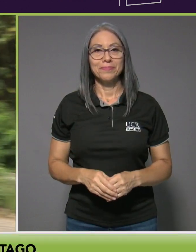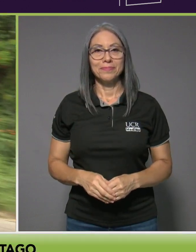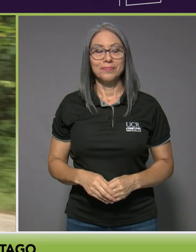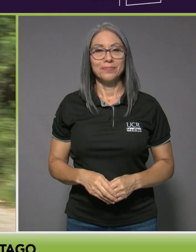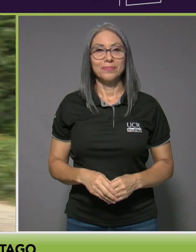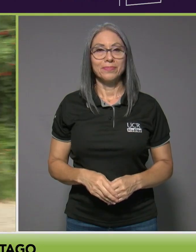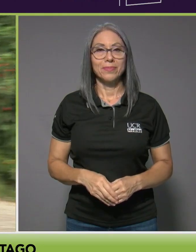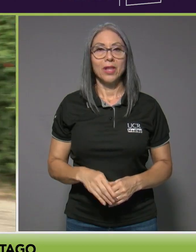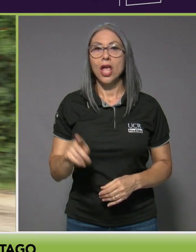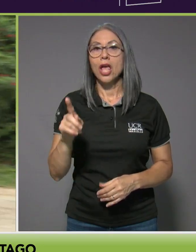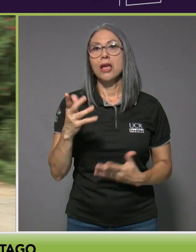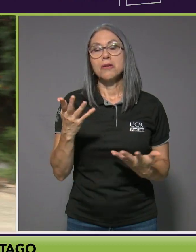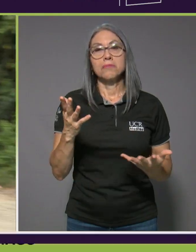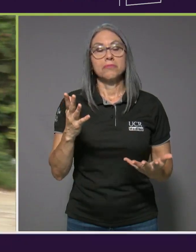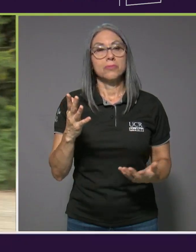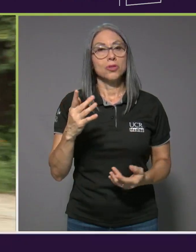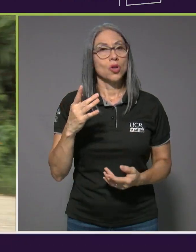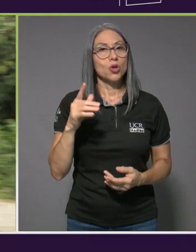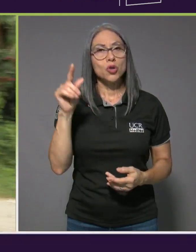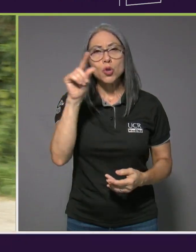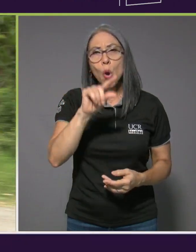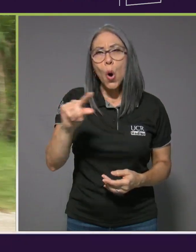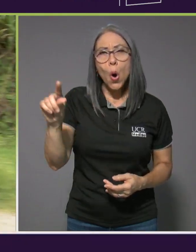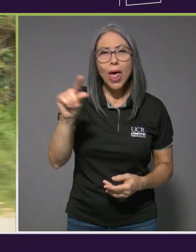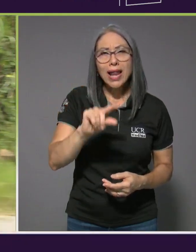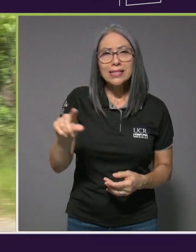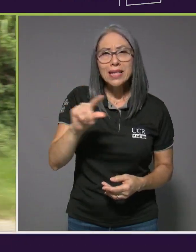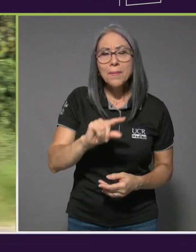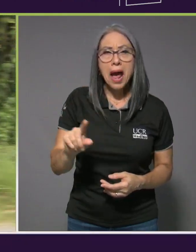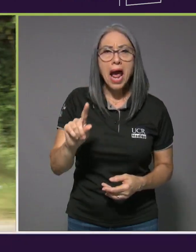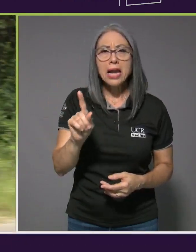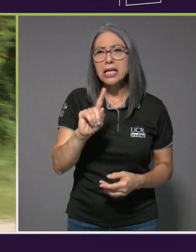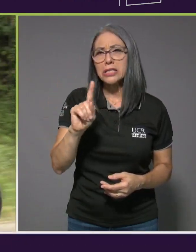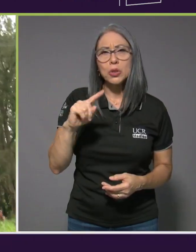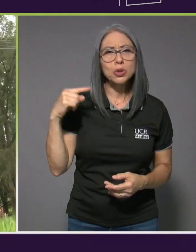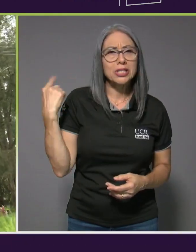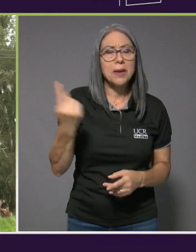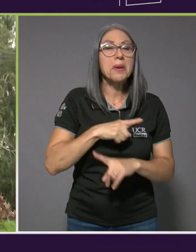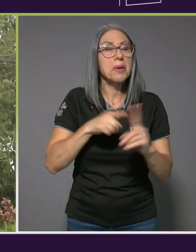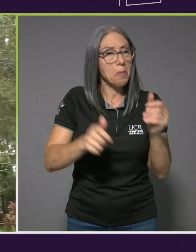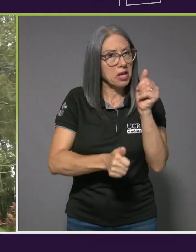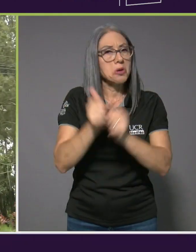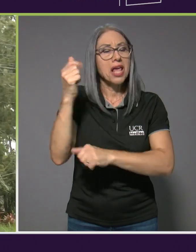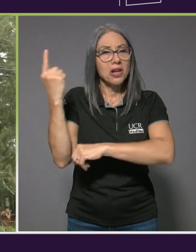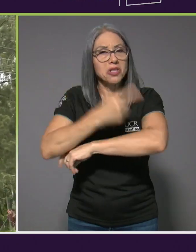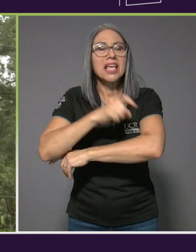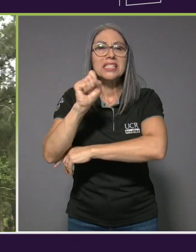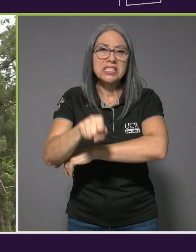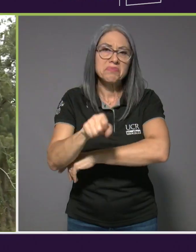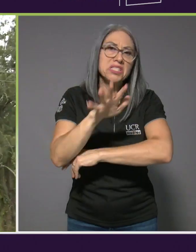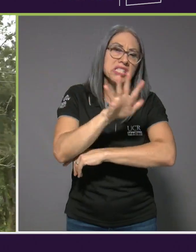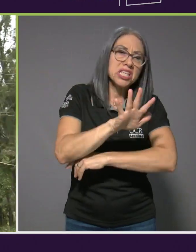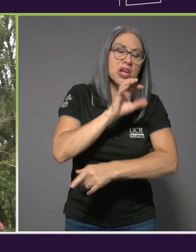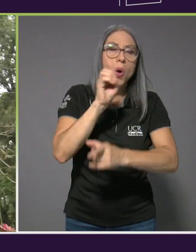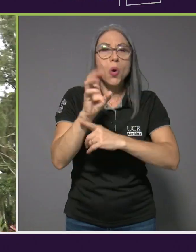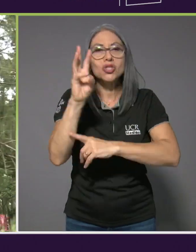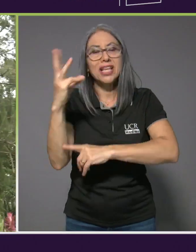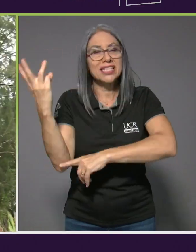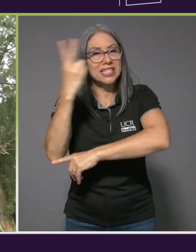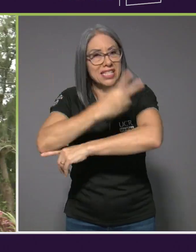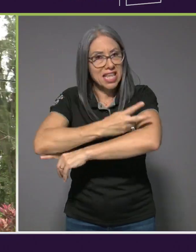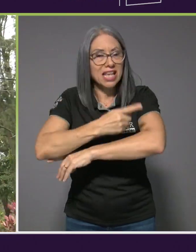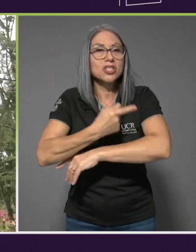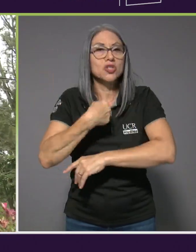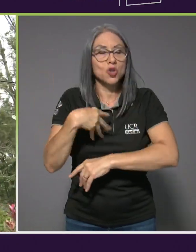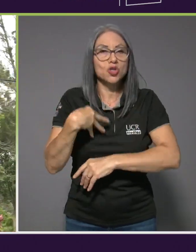No todas las semanas salgo, la mayoría de los días, entre cinco a seis días, los días que no puedo salir,